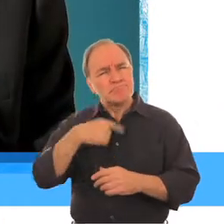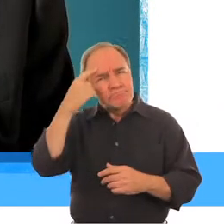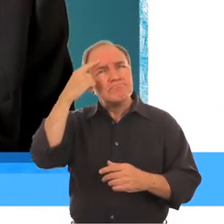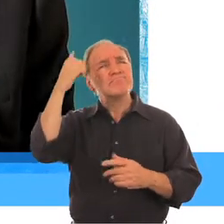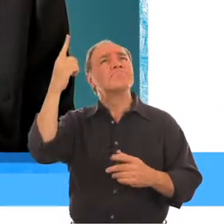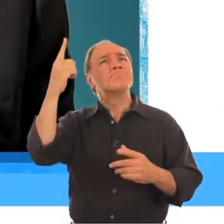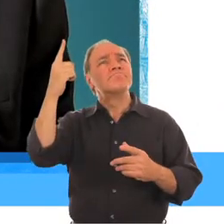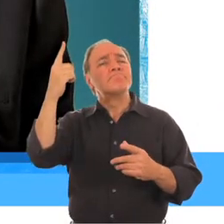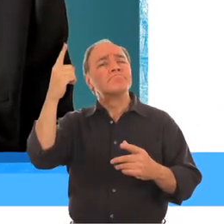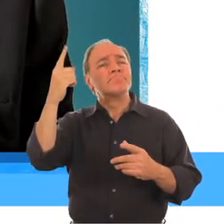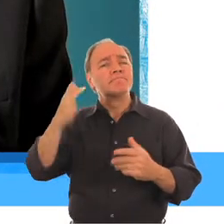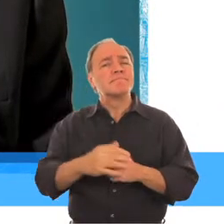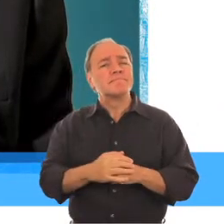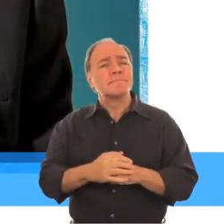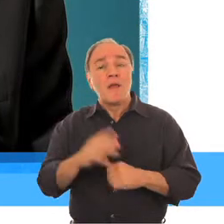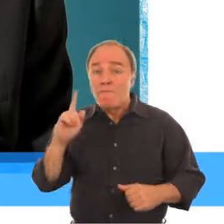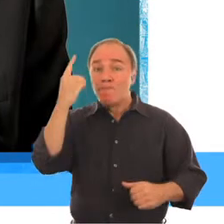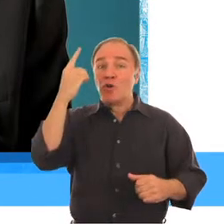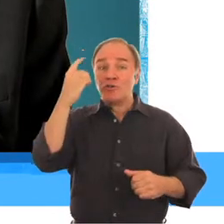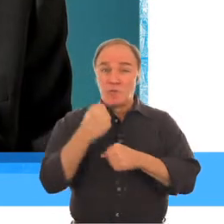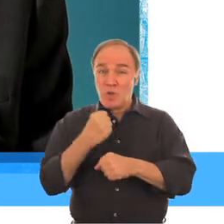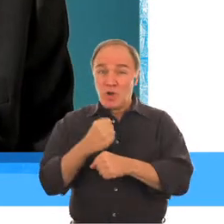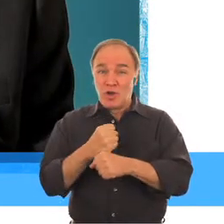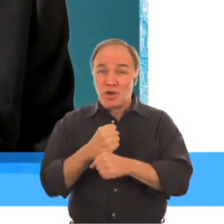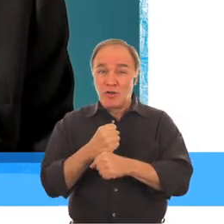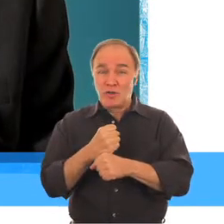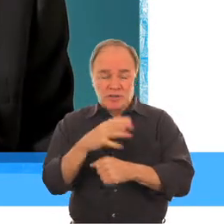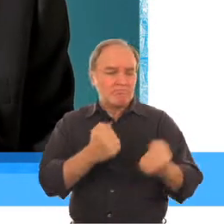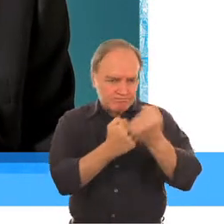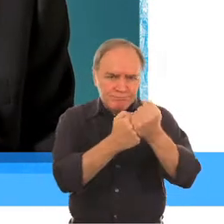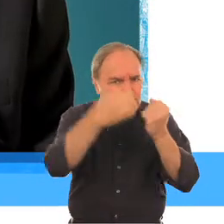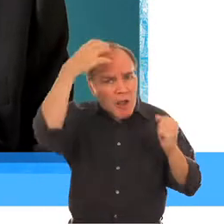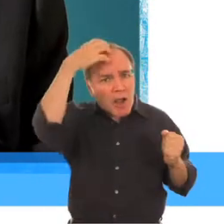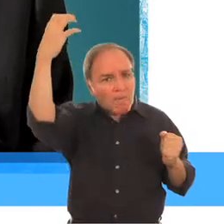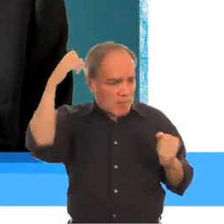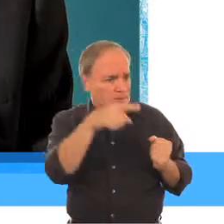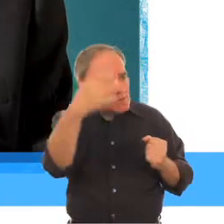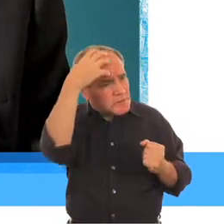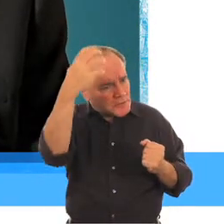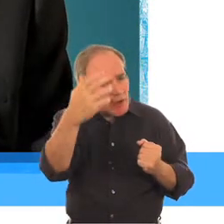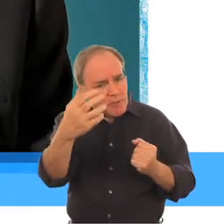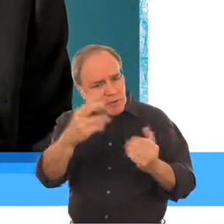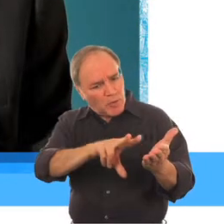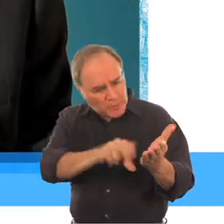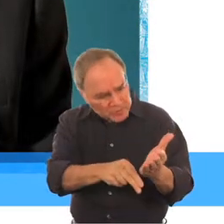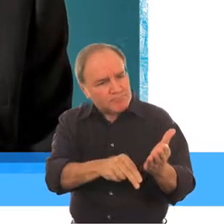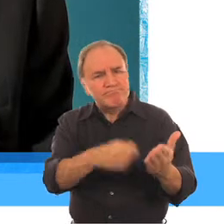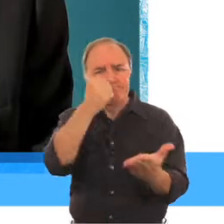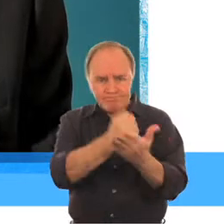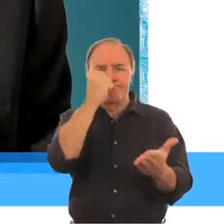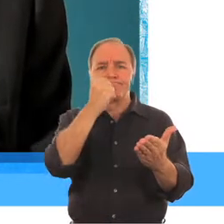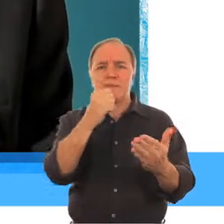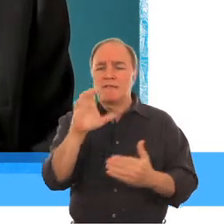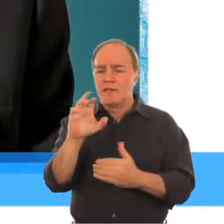En UNICEF entendemos que lo primero que podemos hacer es ayudar a los gobiernos para que firmen y ratifiquen la Convención sobre los